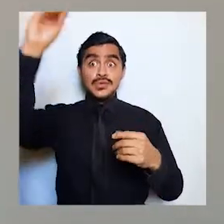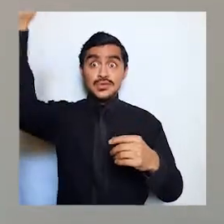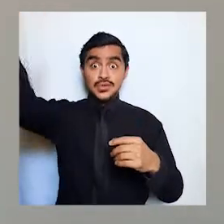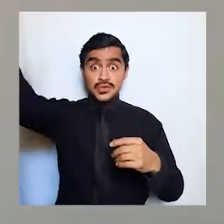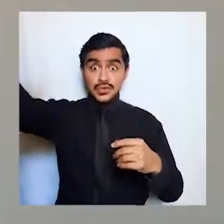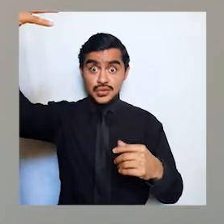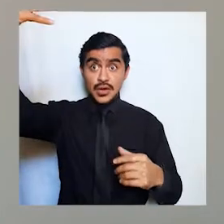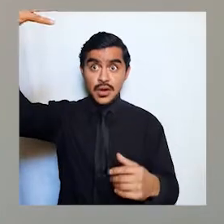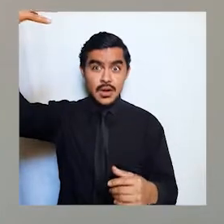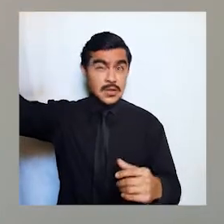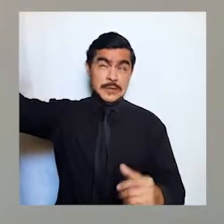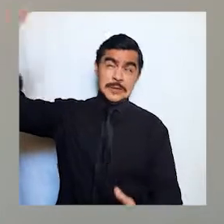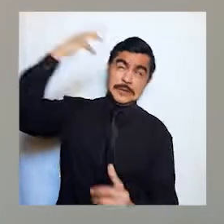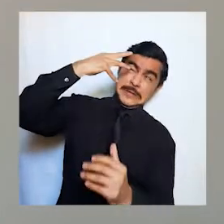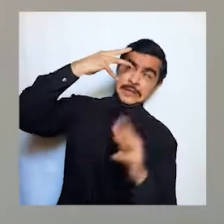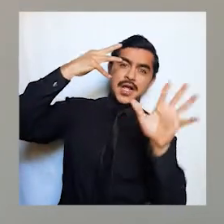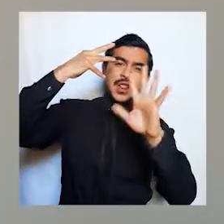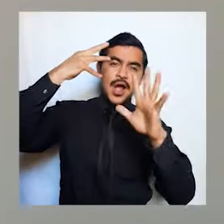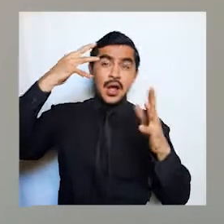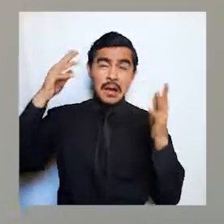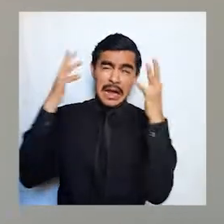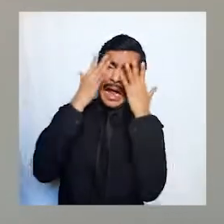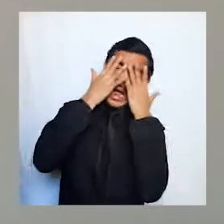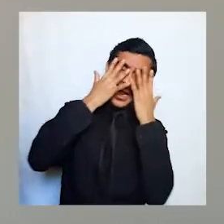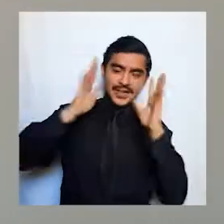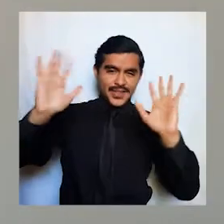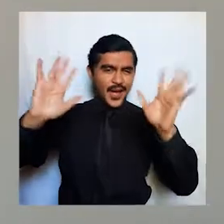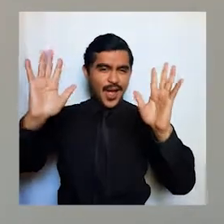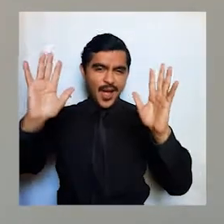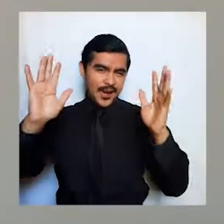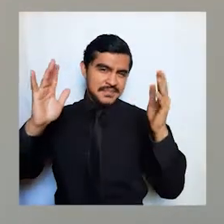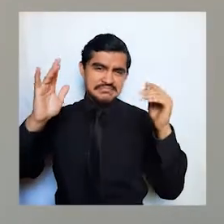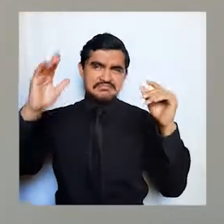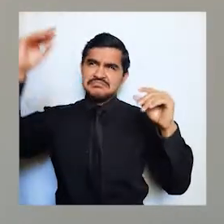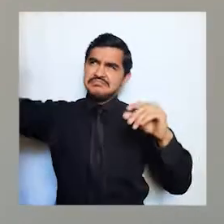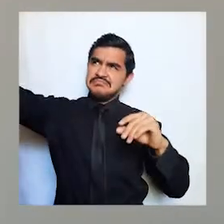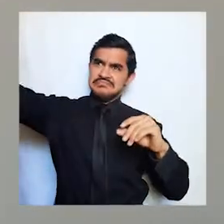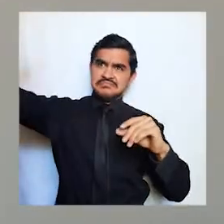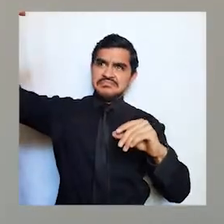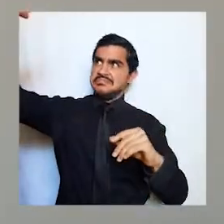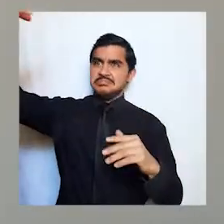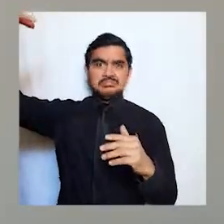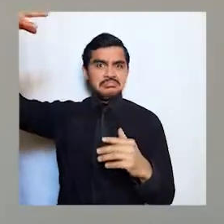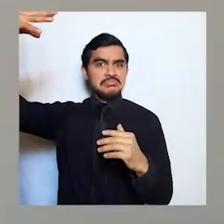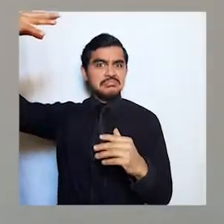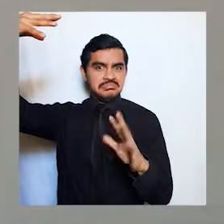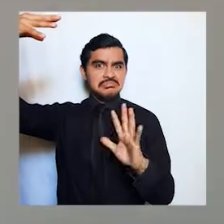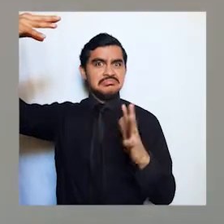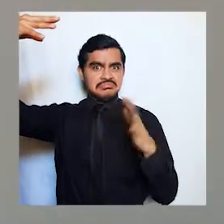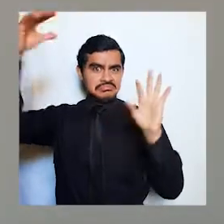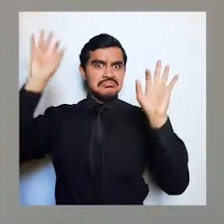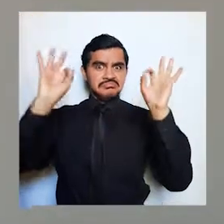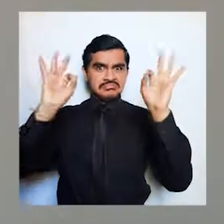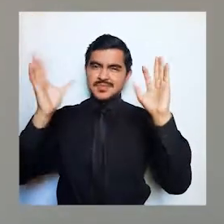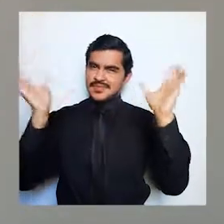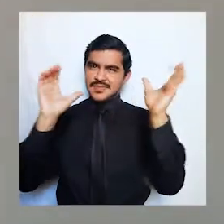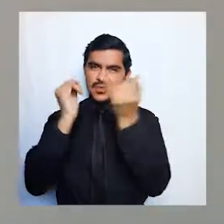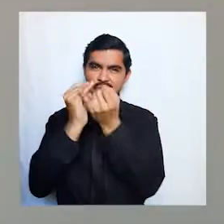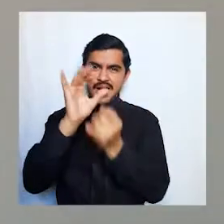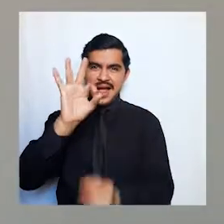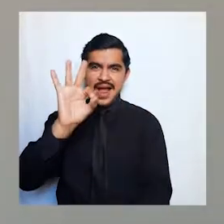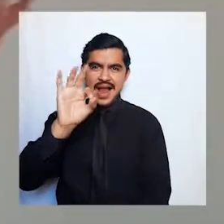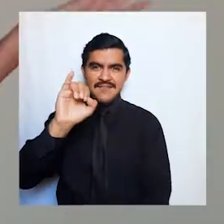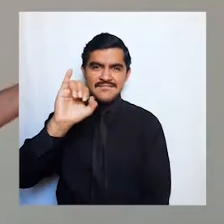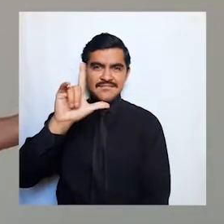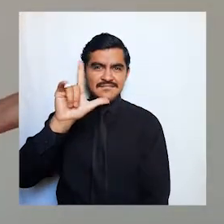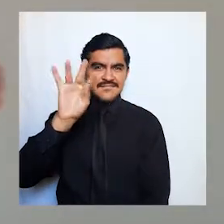sol no directamente por eso no estoy como no el sol me está dando pero hay como un filtro o sea hay por ejemplo una